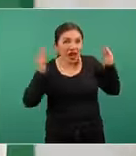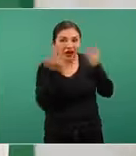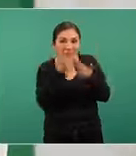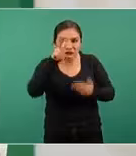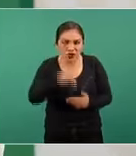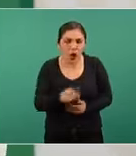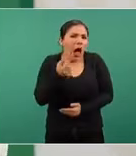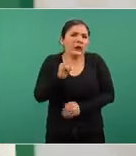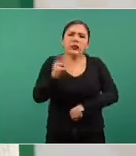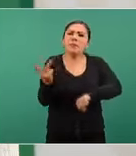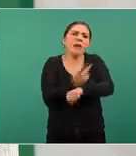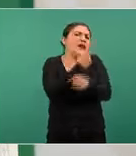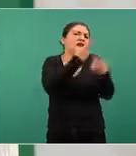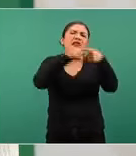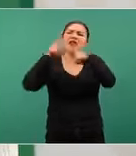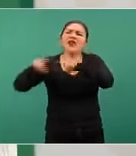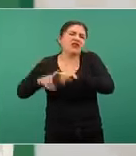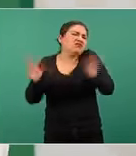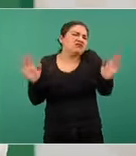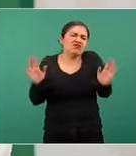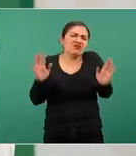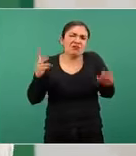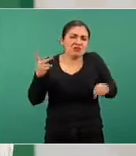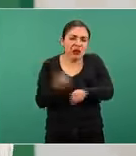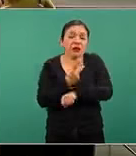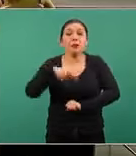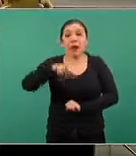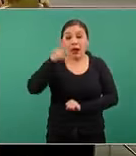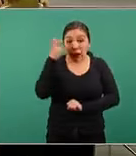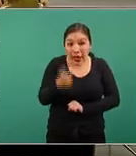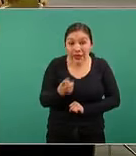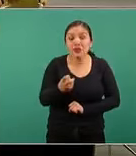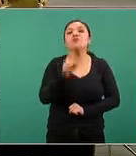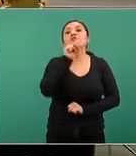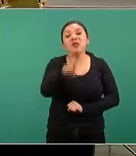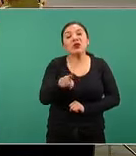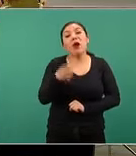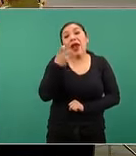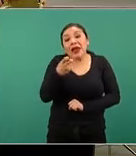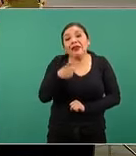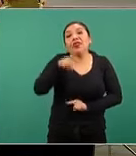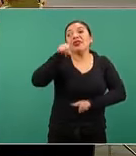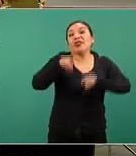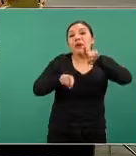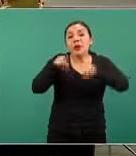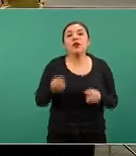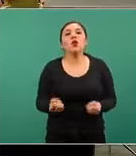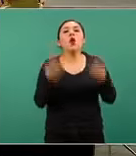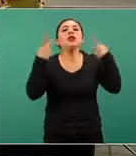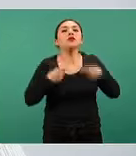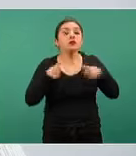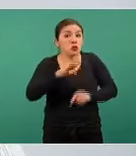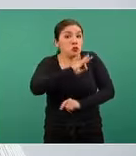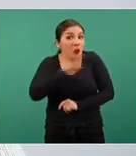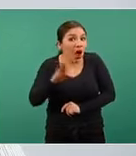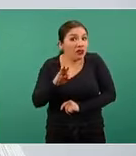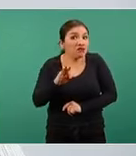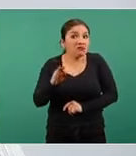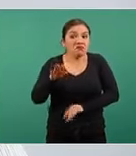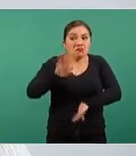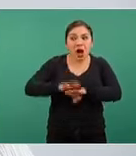puede suceder en diferentes magnitudes, pero de esto precisamente va a depender cuántas personas pudieran haberse